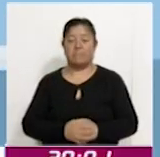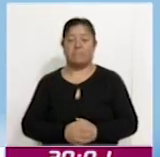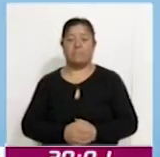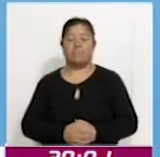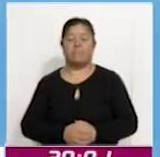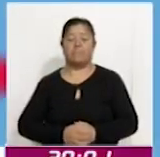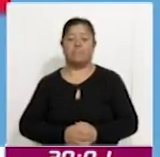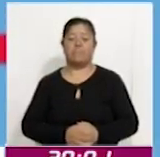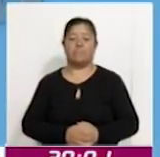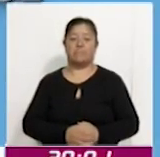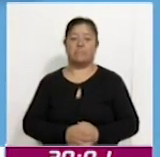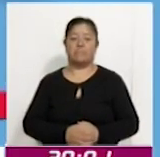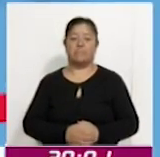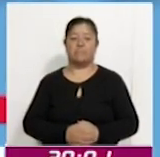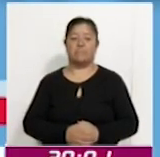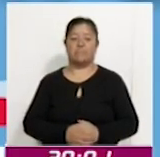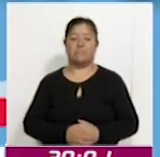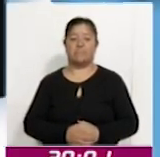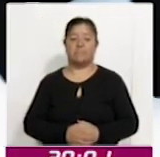Coracyt Noticias